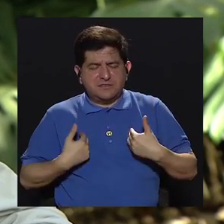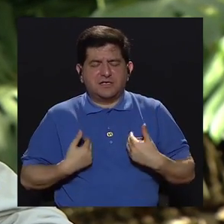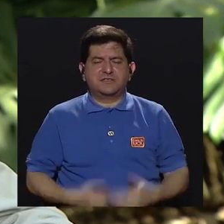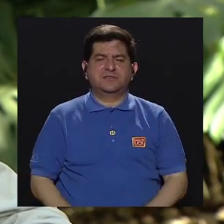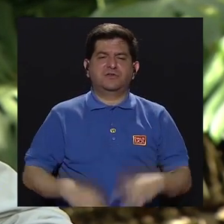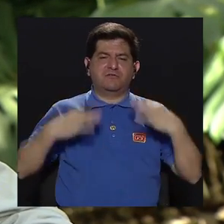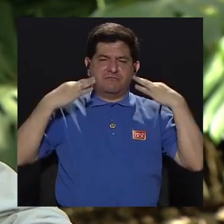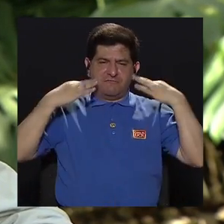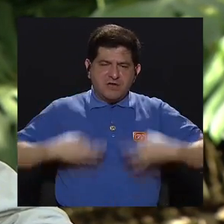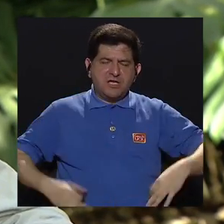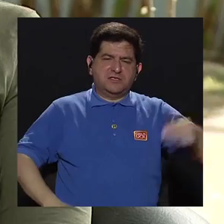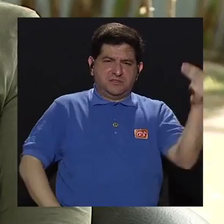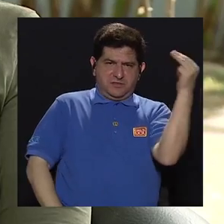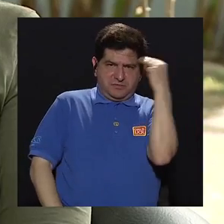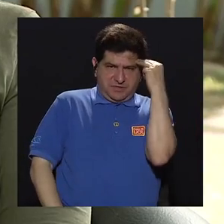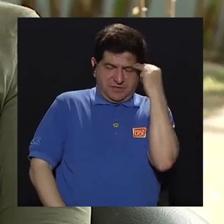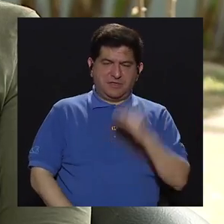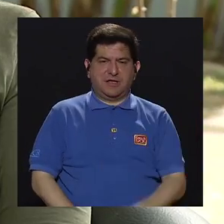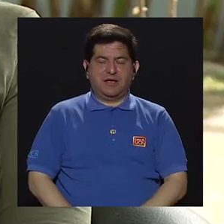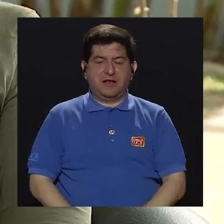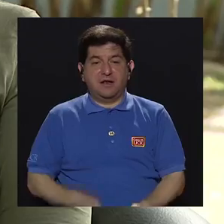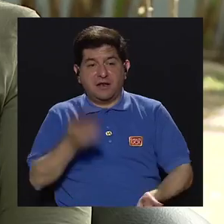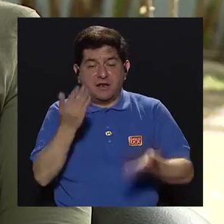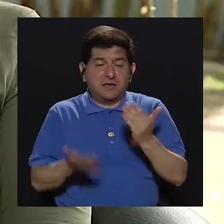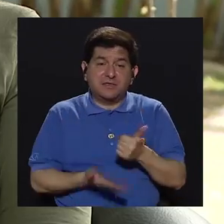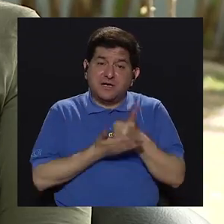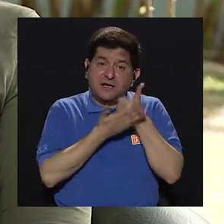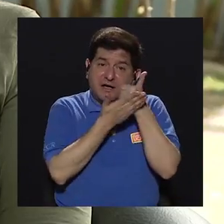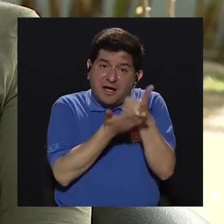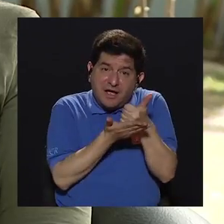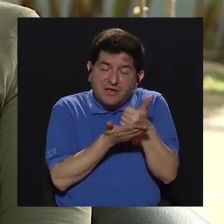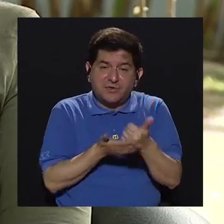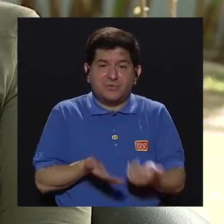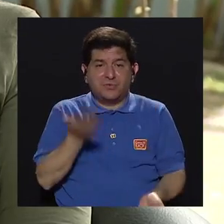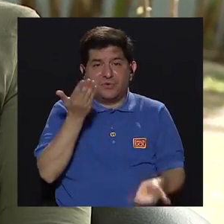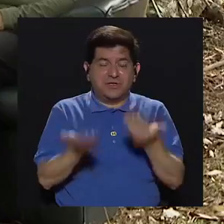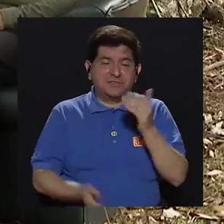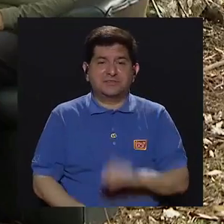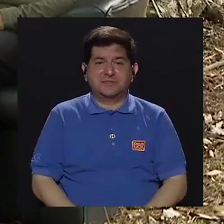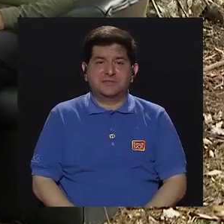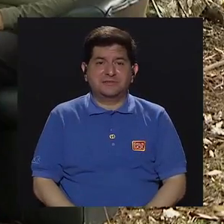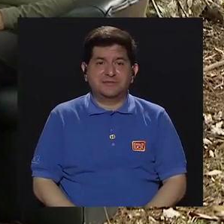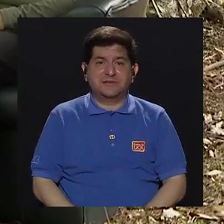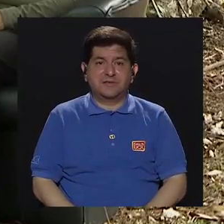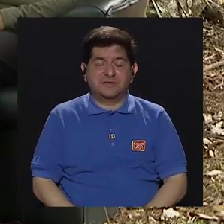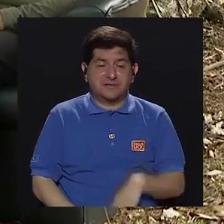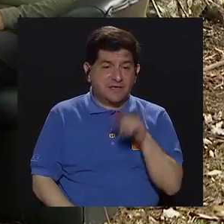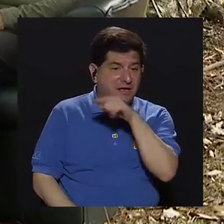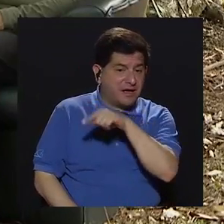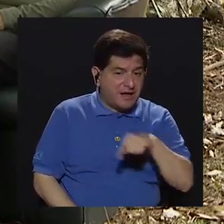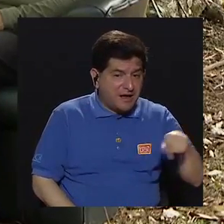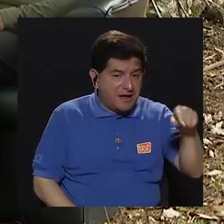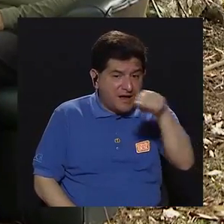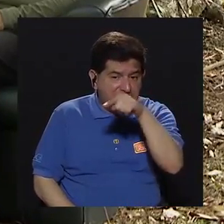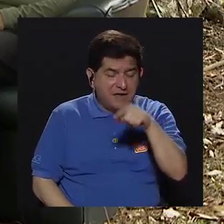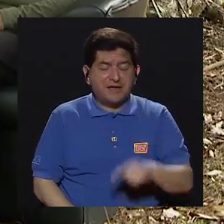físico y agotamiento mental. ¿Existen tips, existen pautas, por ejemplo, para que se les pueda dar a los enfermeros